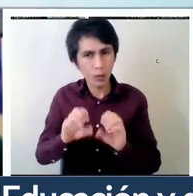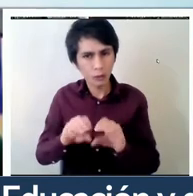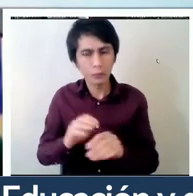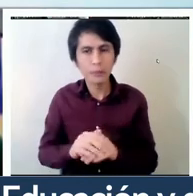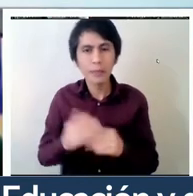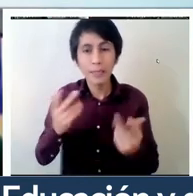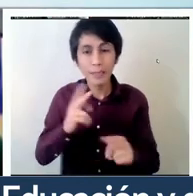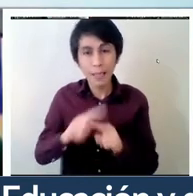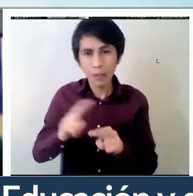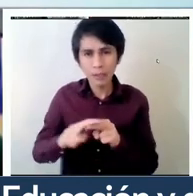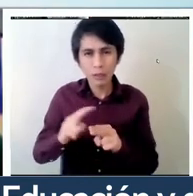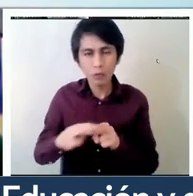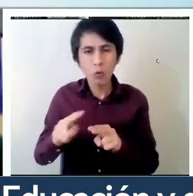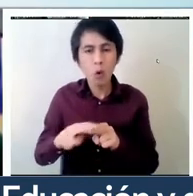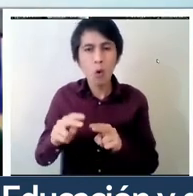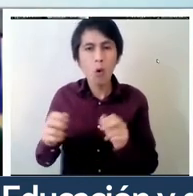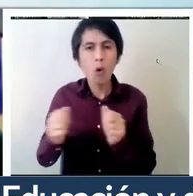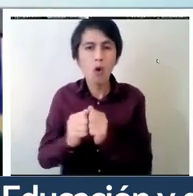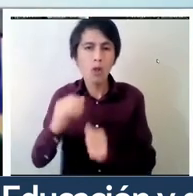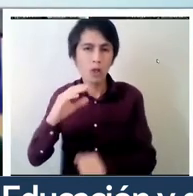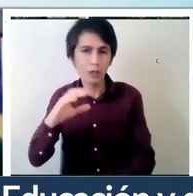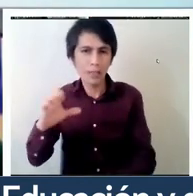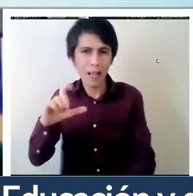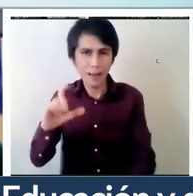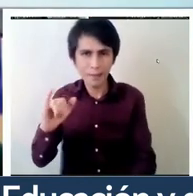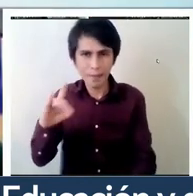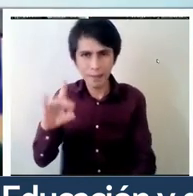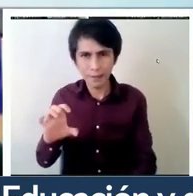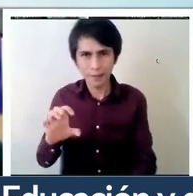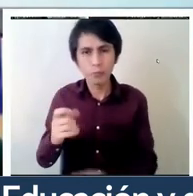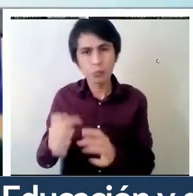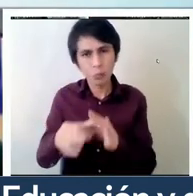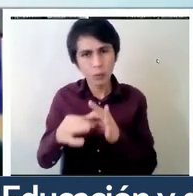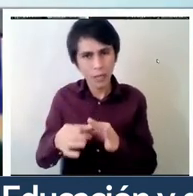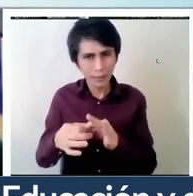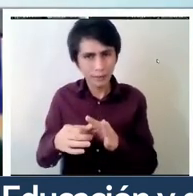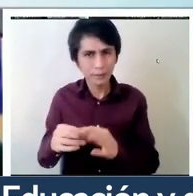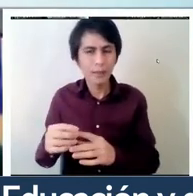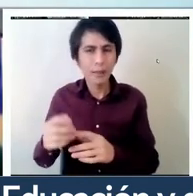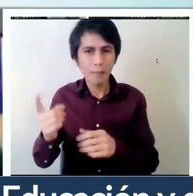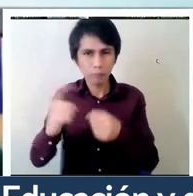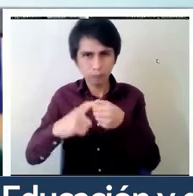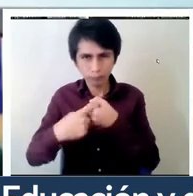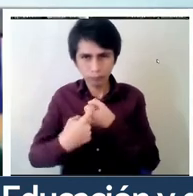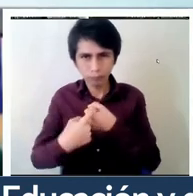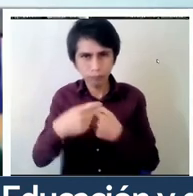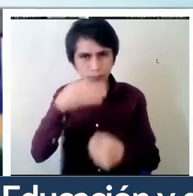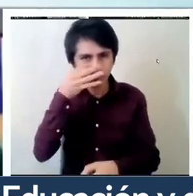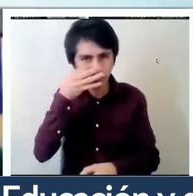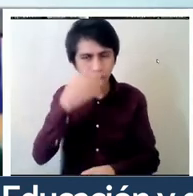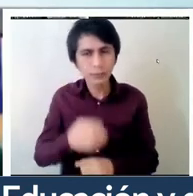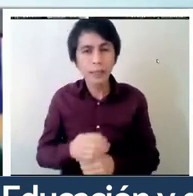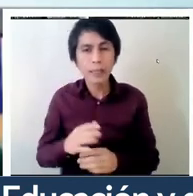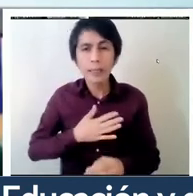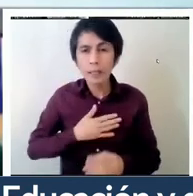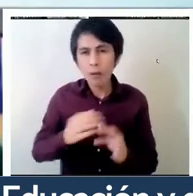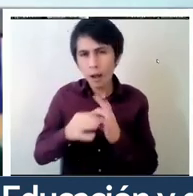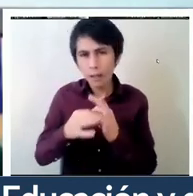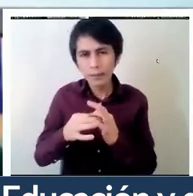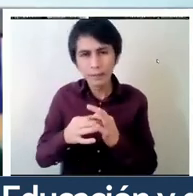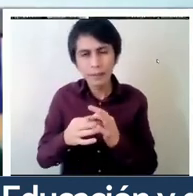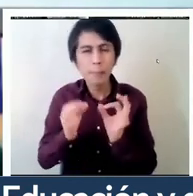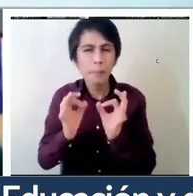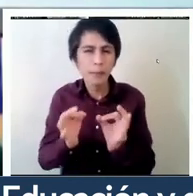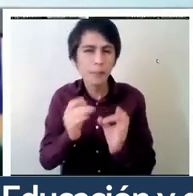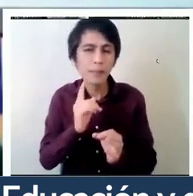conjunto con CELIDE. Muchas gracias por estar acá. Quisiera agradecer especialmente a quienes generosamente aceptaron